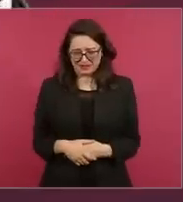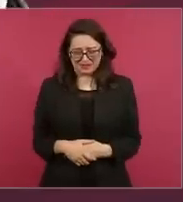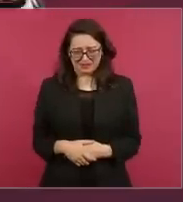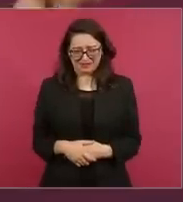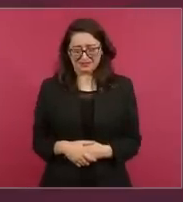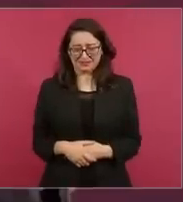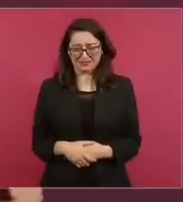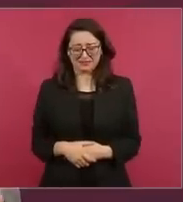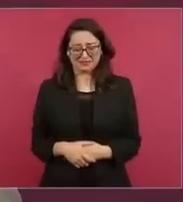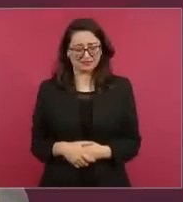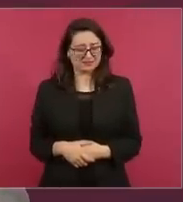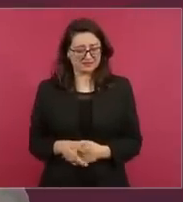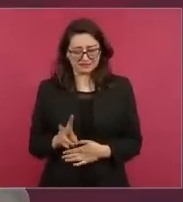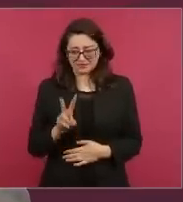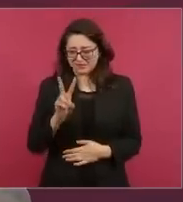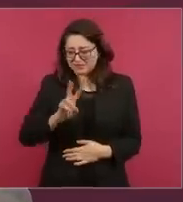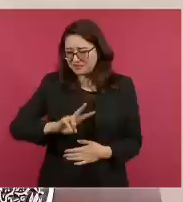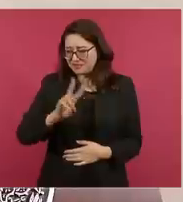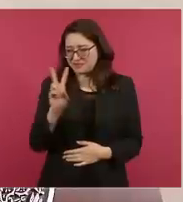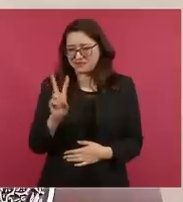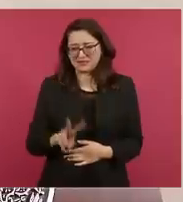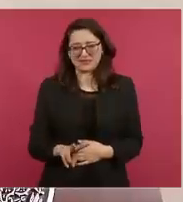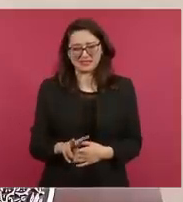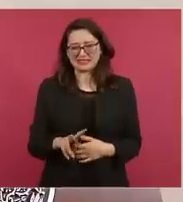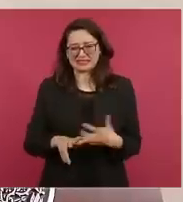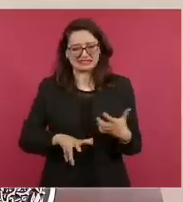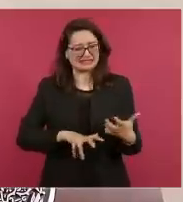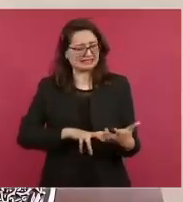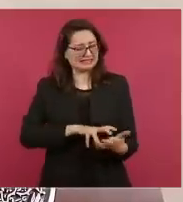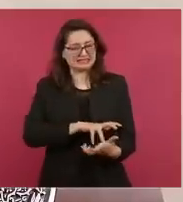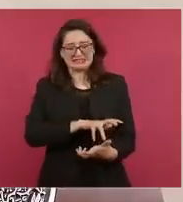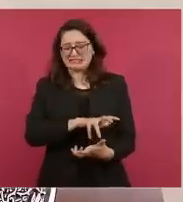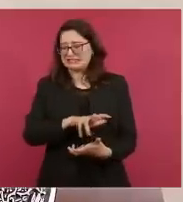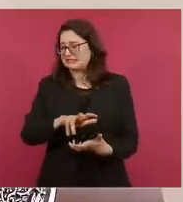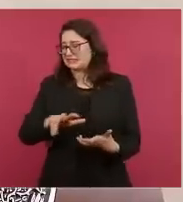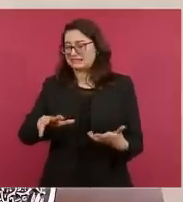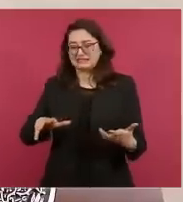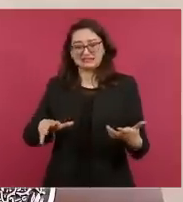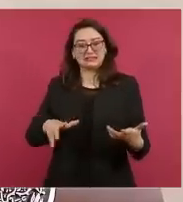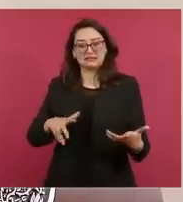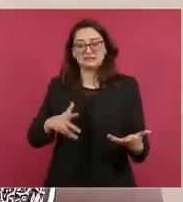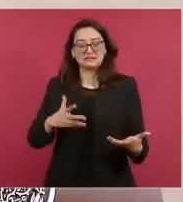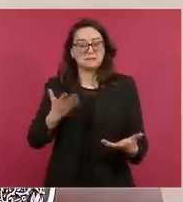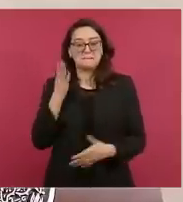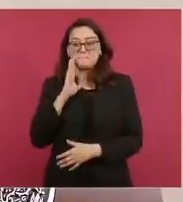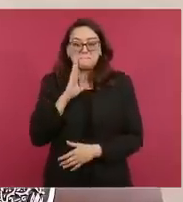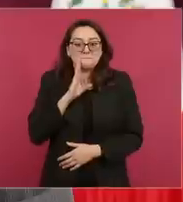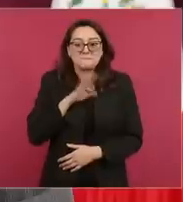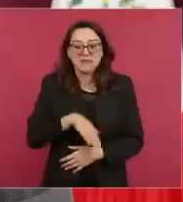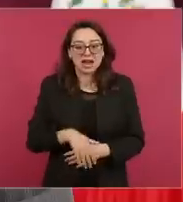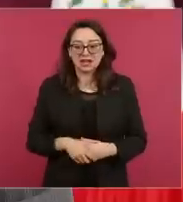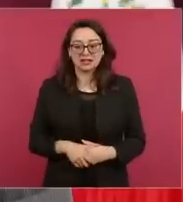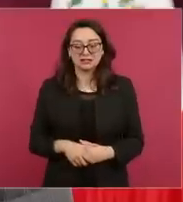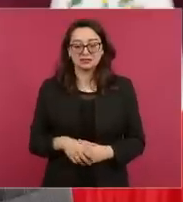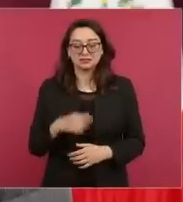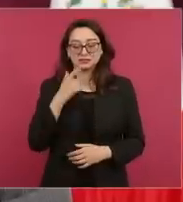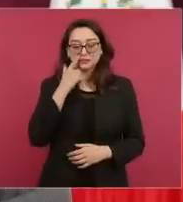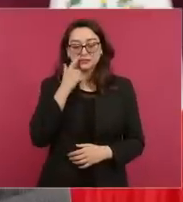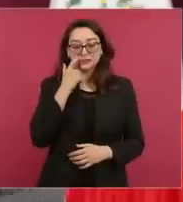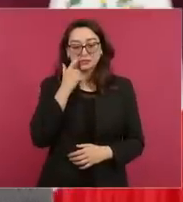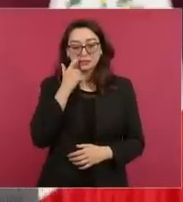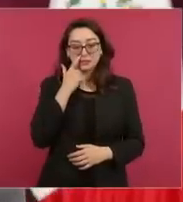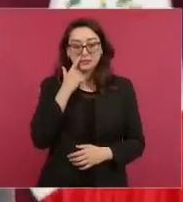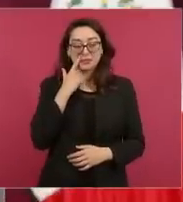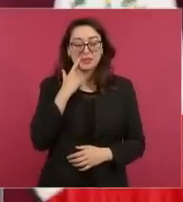enredo, toda